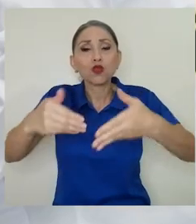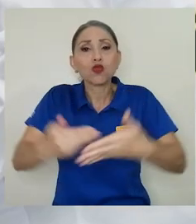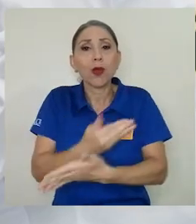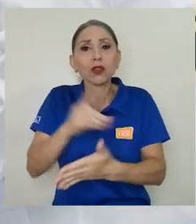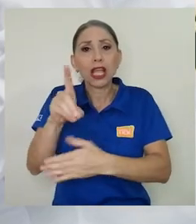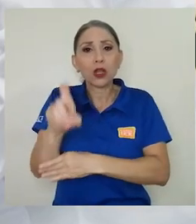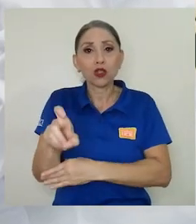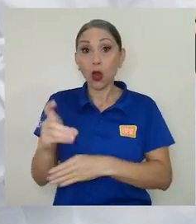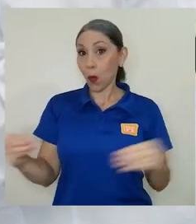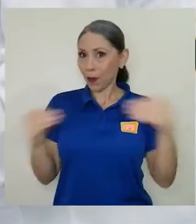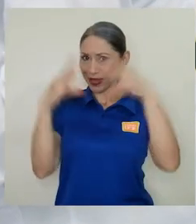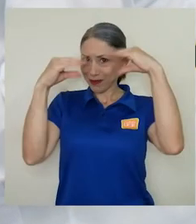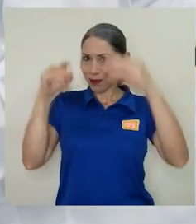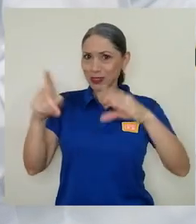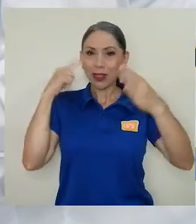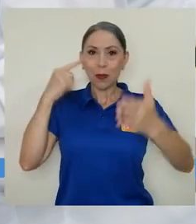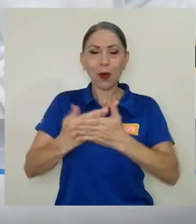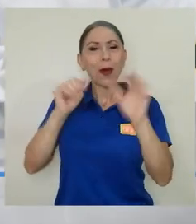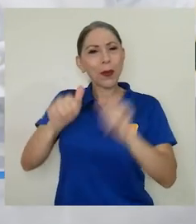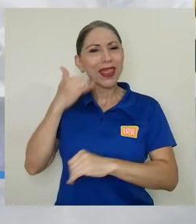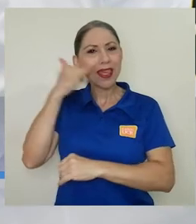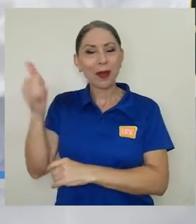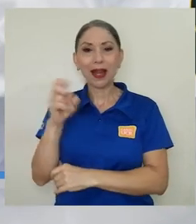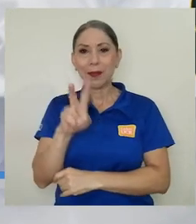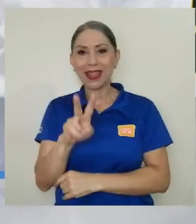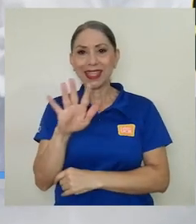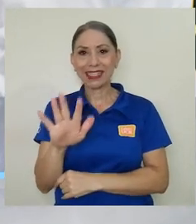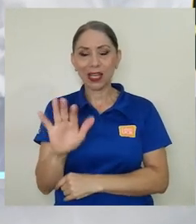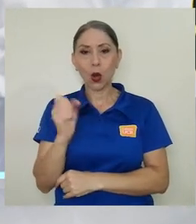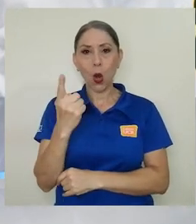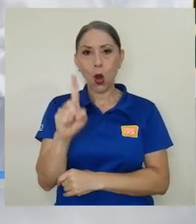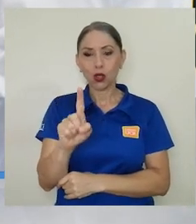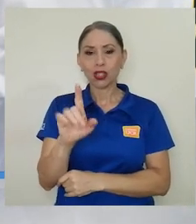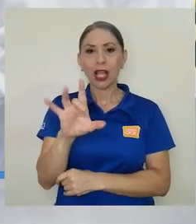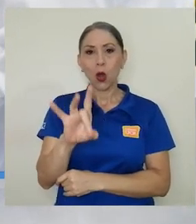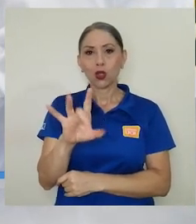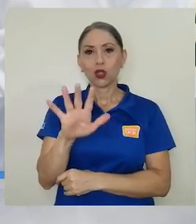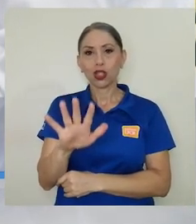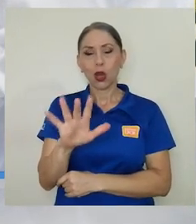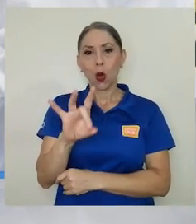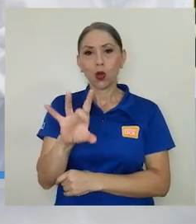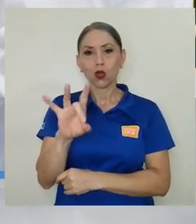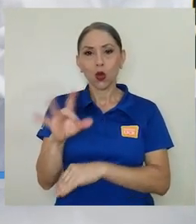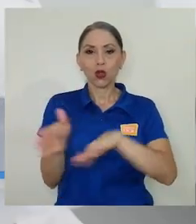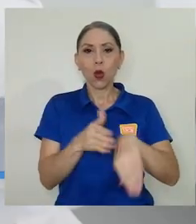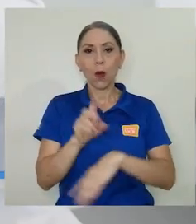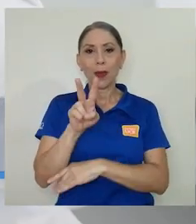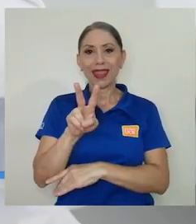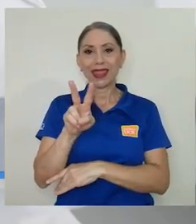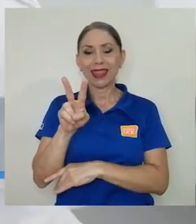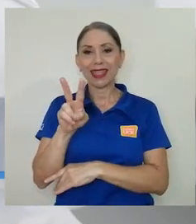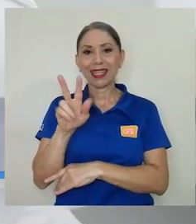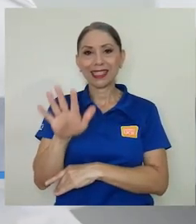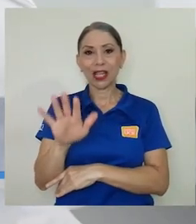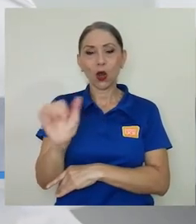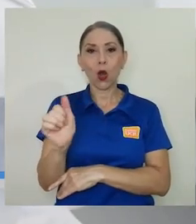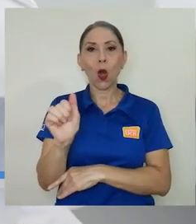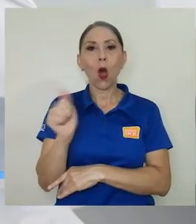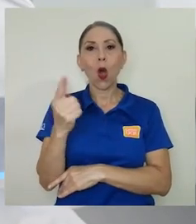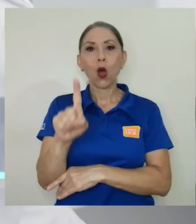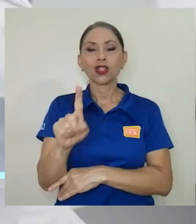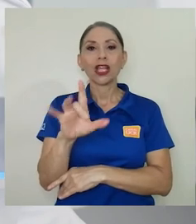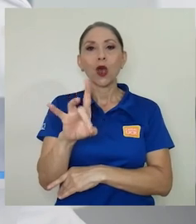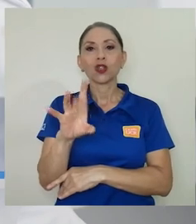obtener más información sobre esta prueba, puede llamar a los teléfonos 2511-8588, 2511